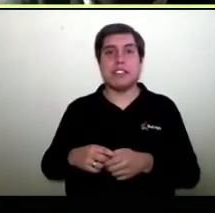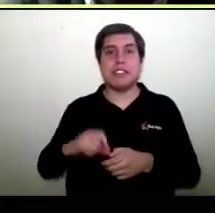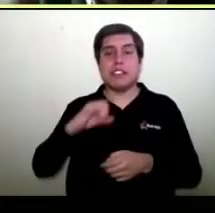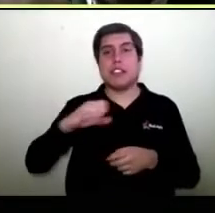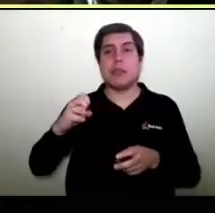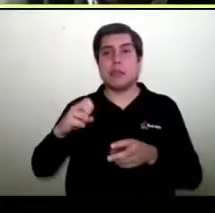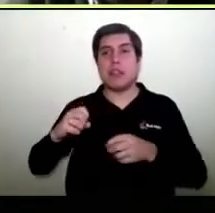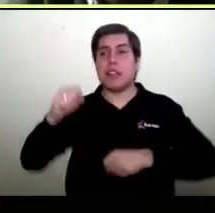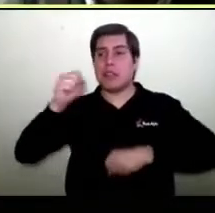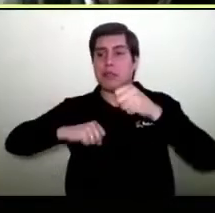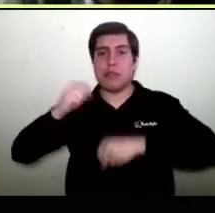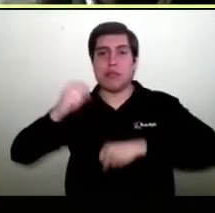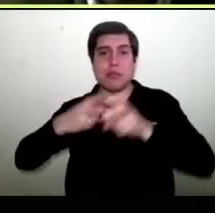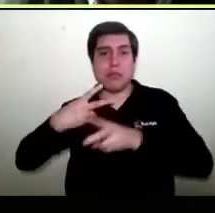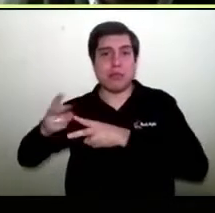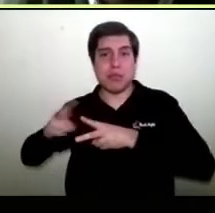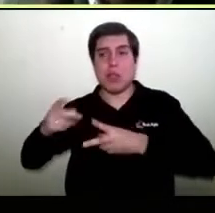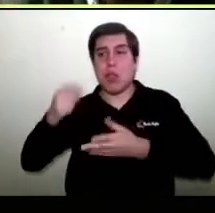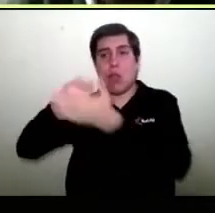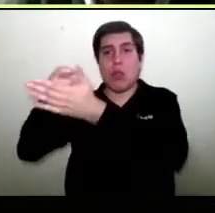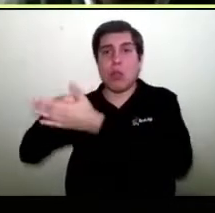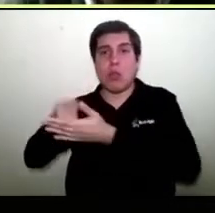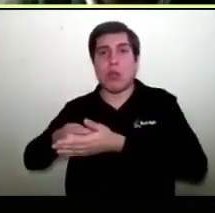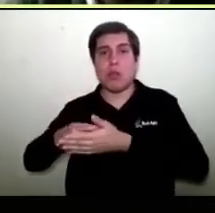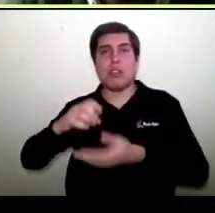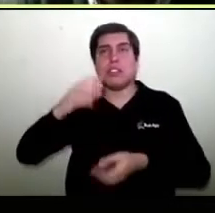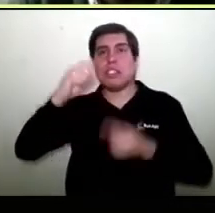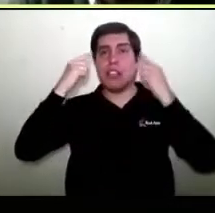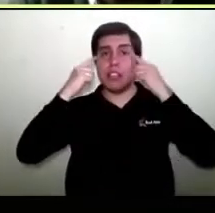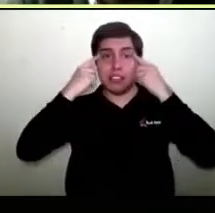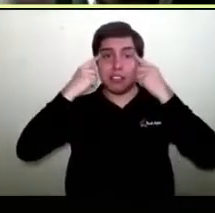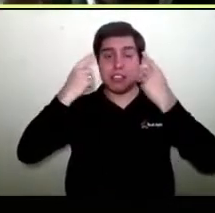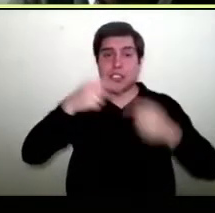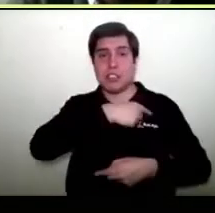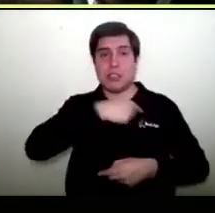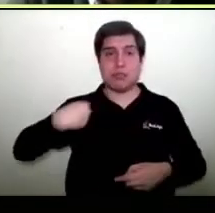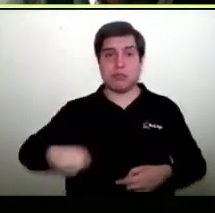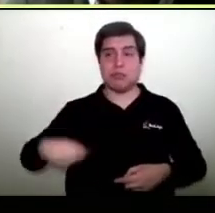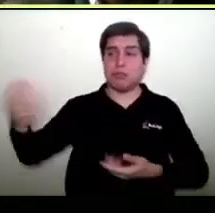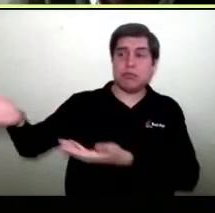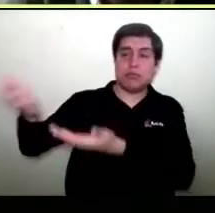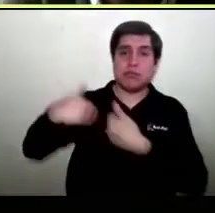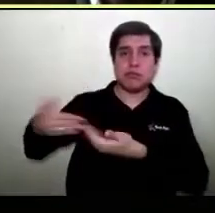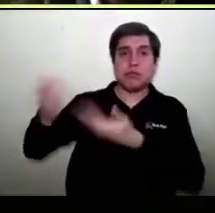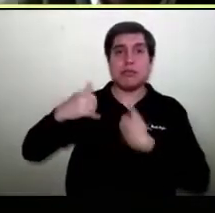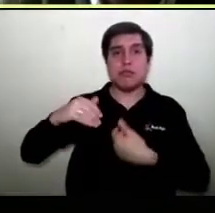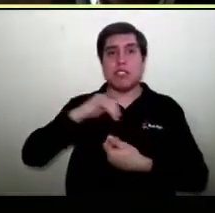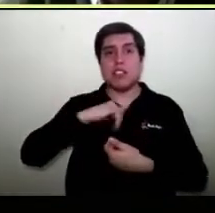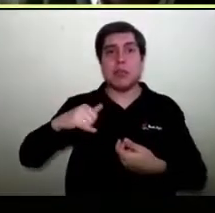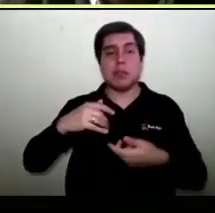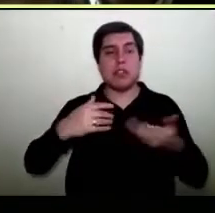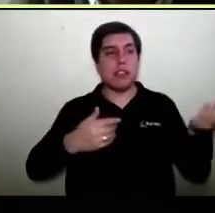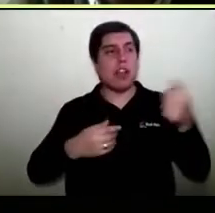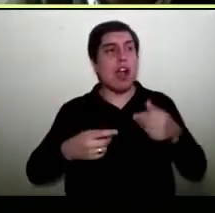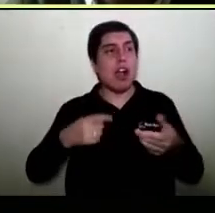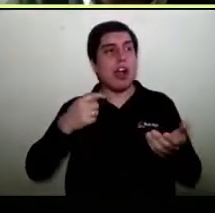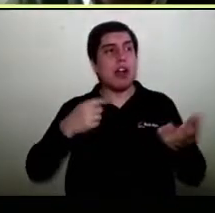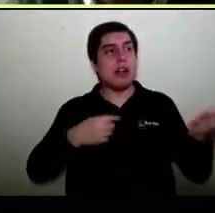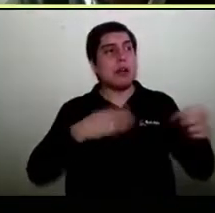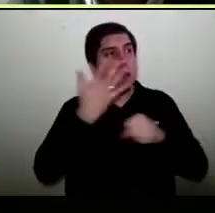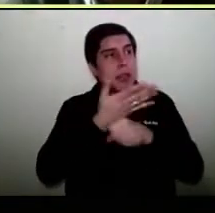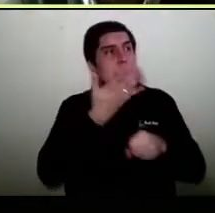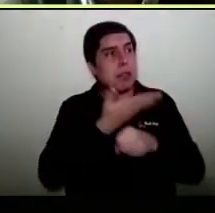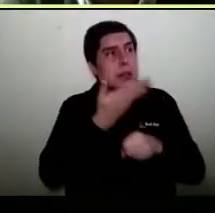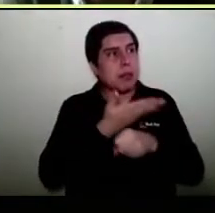fabricarlo o comprarlo, traerlo desde China, lo que sea y solamente empiezo a ver las órdenes de compra y a hacer los despachos y